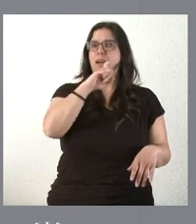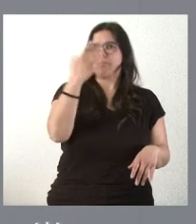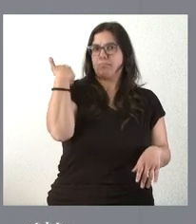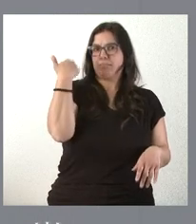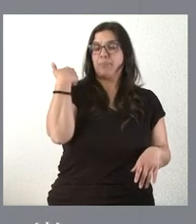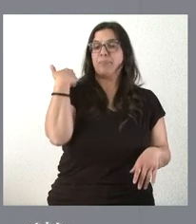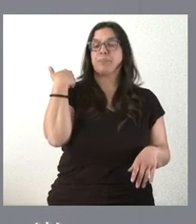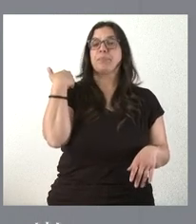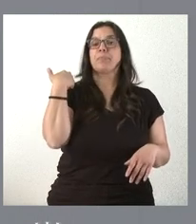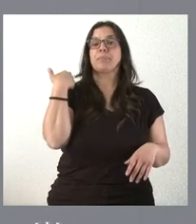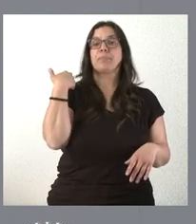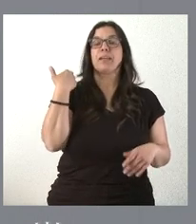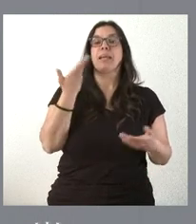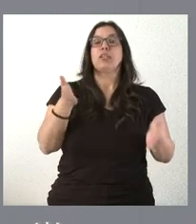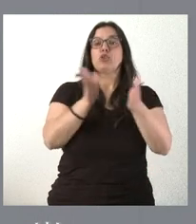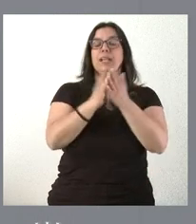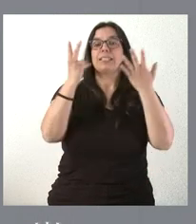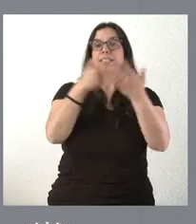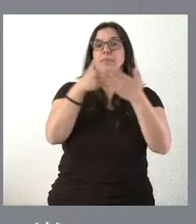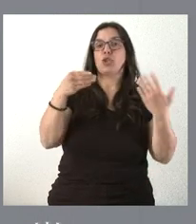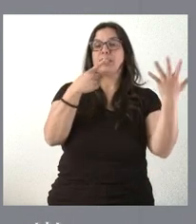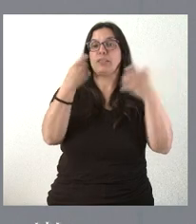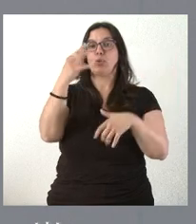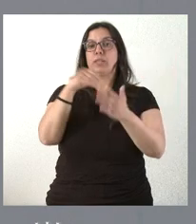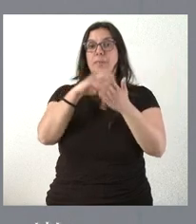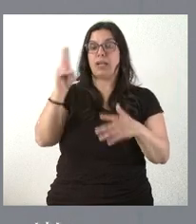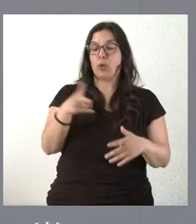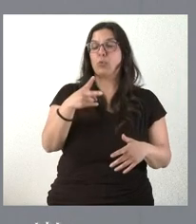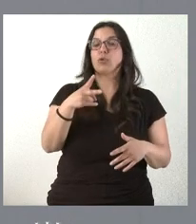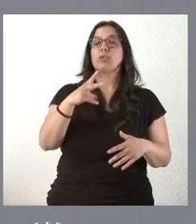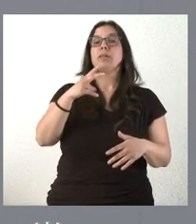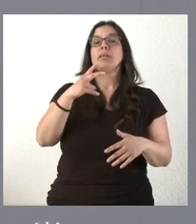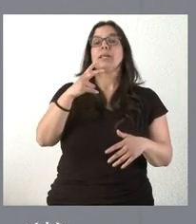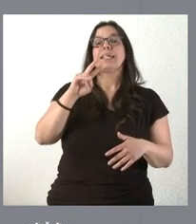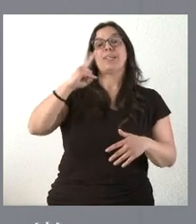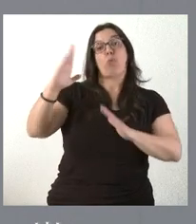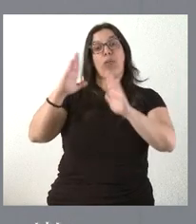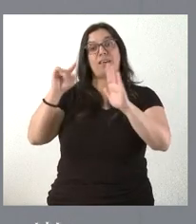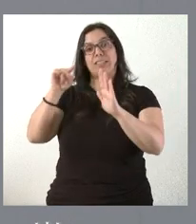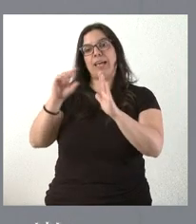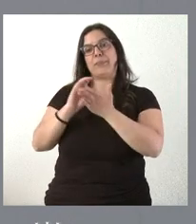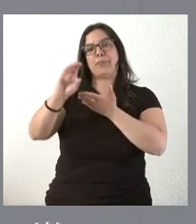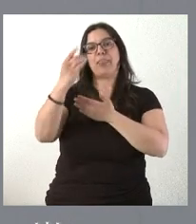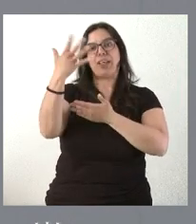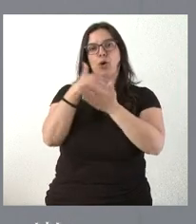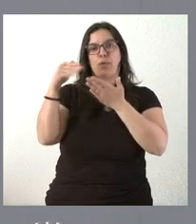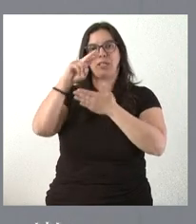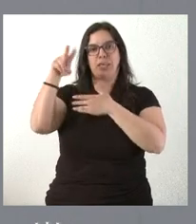se comunicó en su momento. Para el total de 7.650.000 euros, les informo que la segunda fase destinará 5 millones de euros,